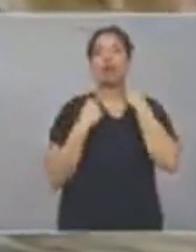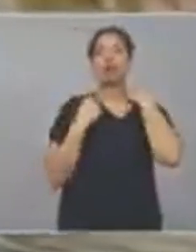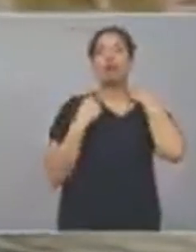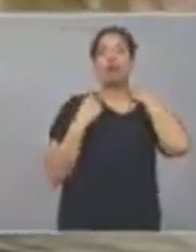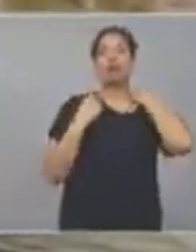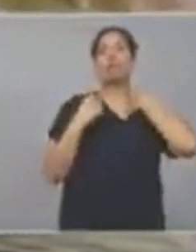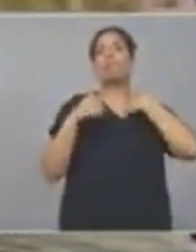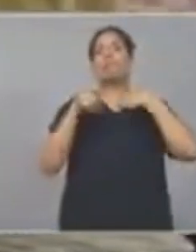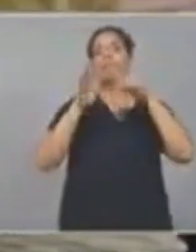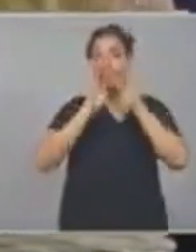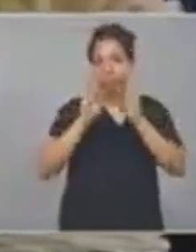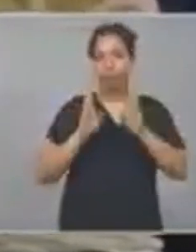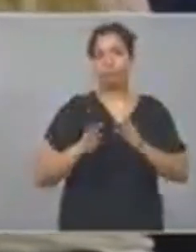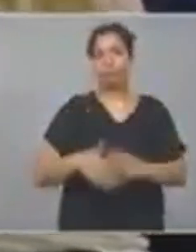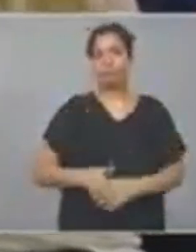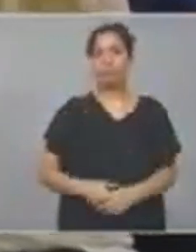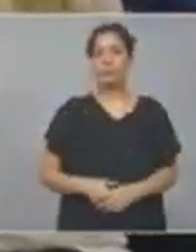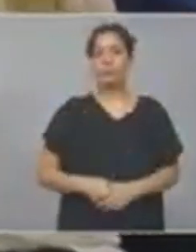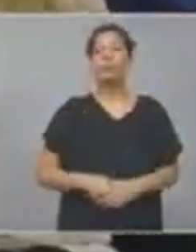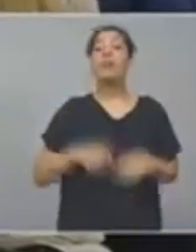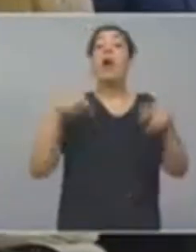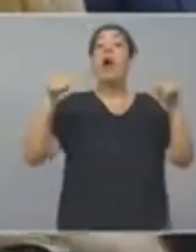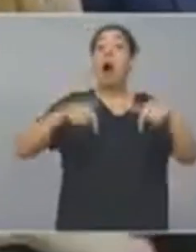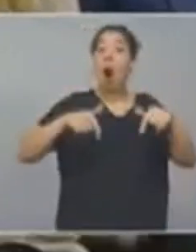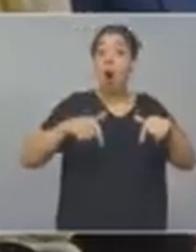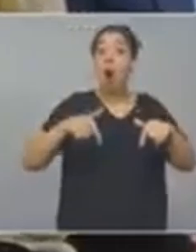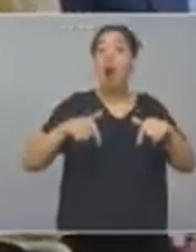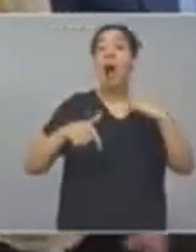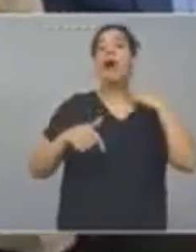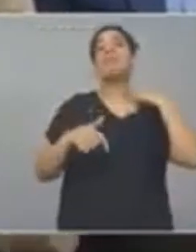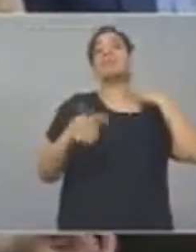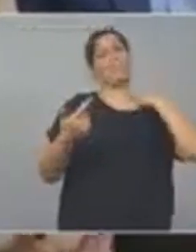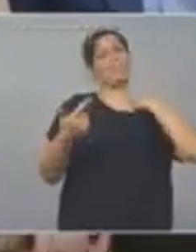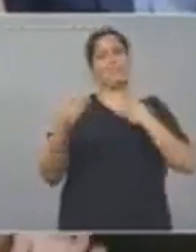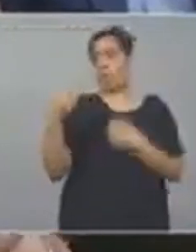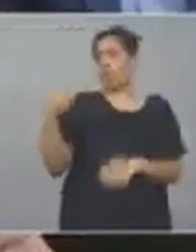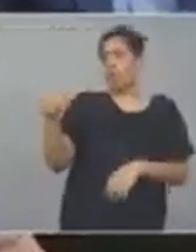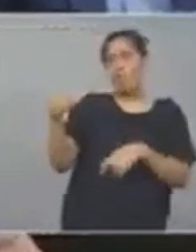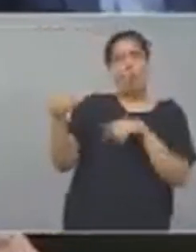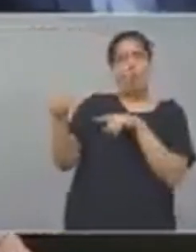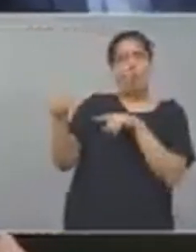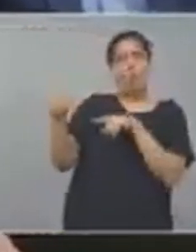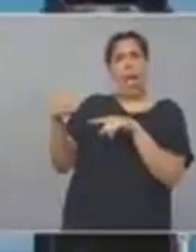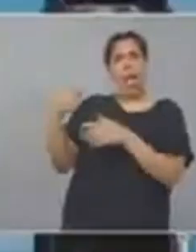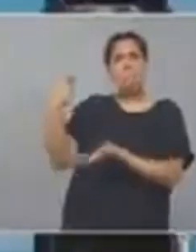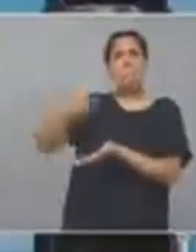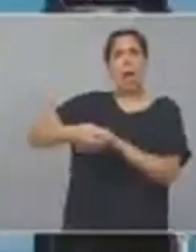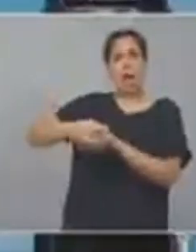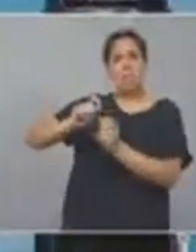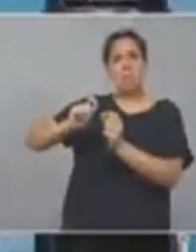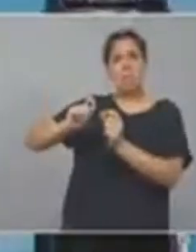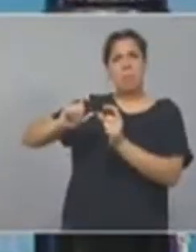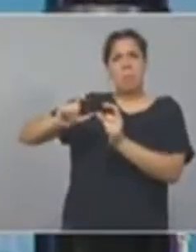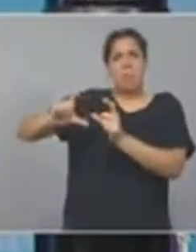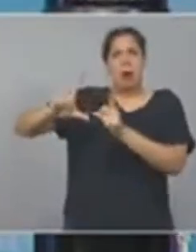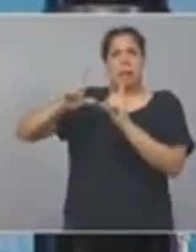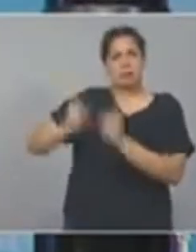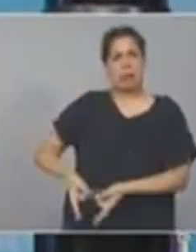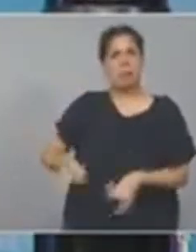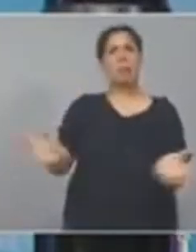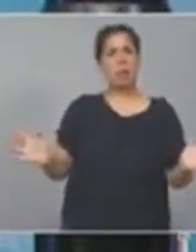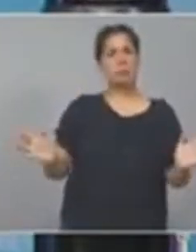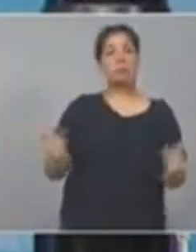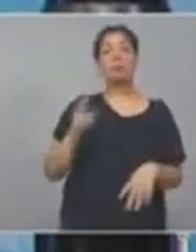Ahora se suma el aumento desmedido del transporte. Hemos tenido acá con el intendente de La Plata,